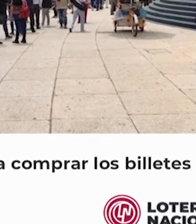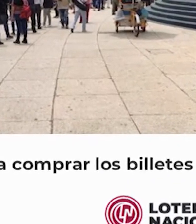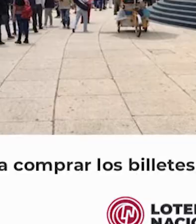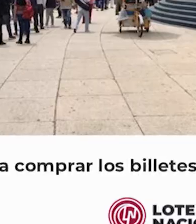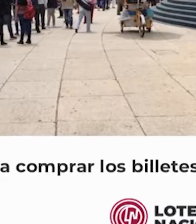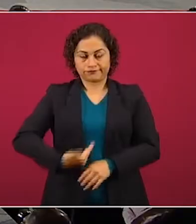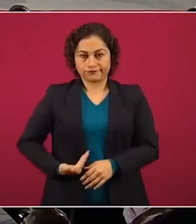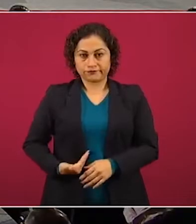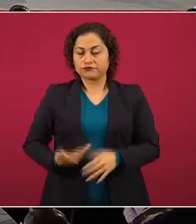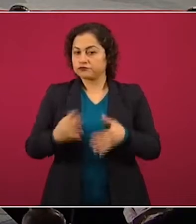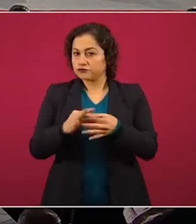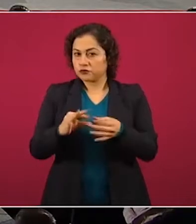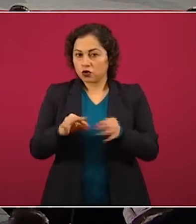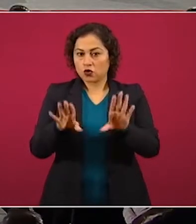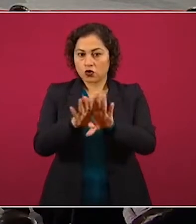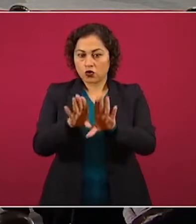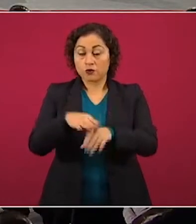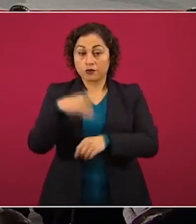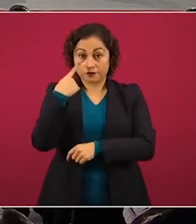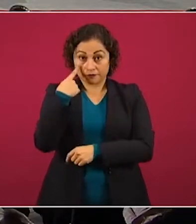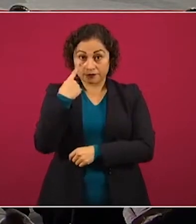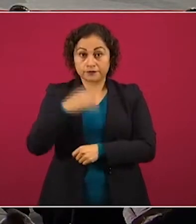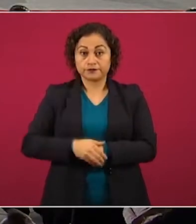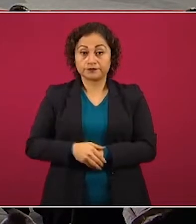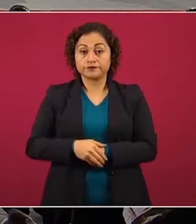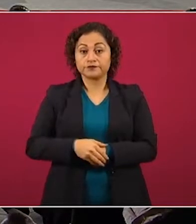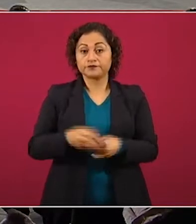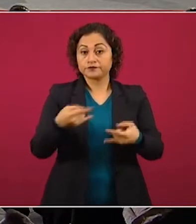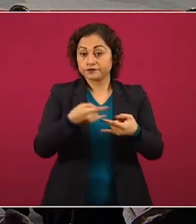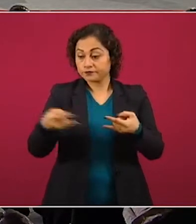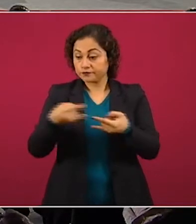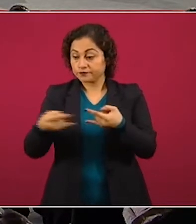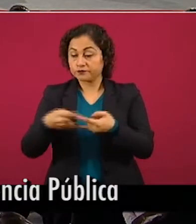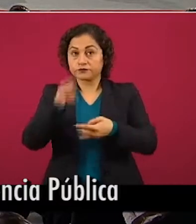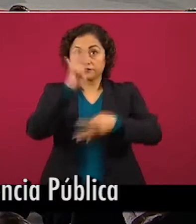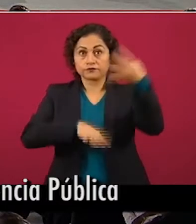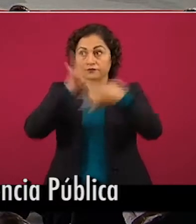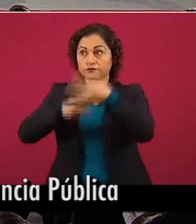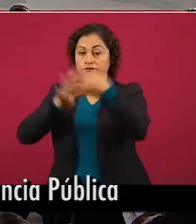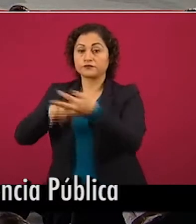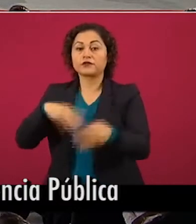el sector salud. Se imprimieron 300 mil planillas,